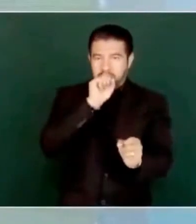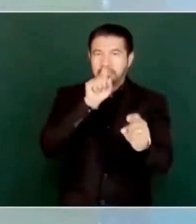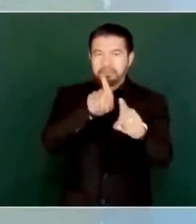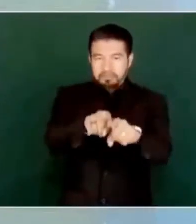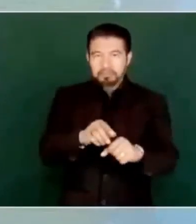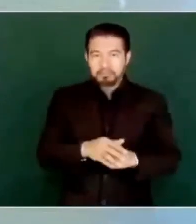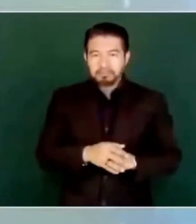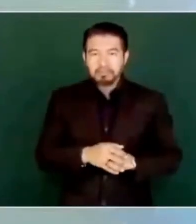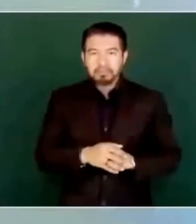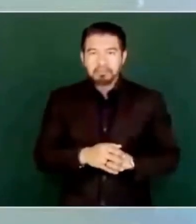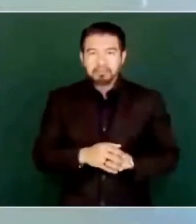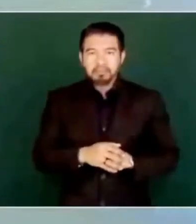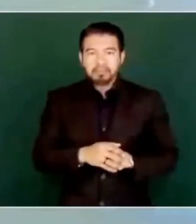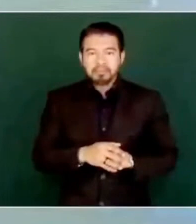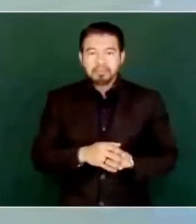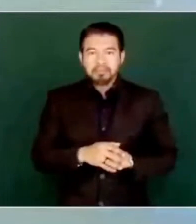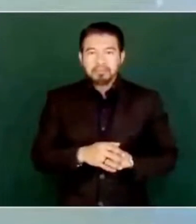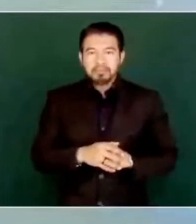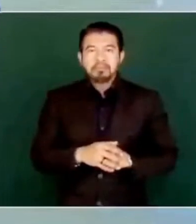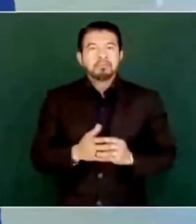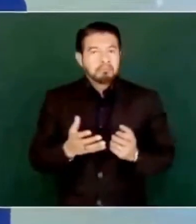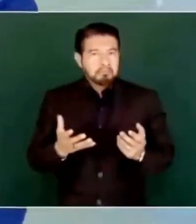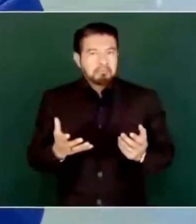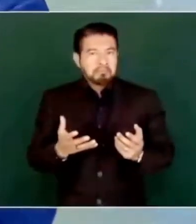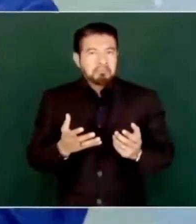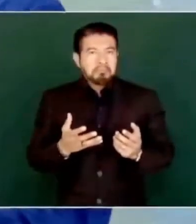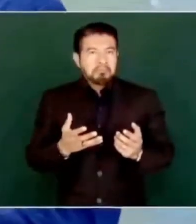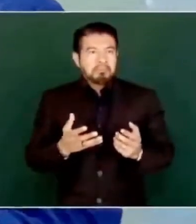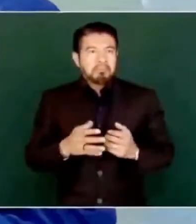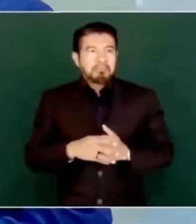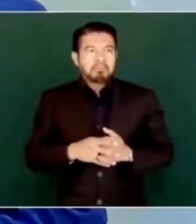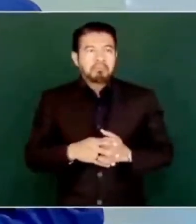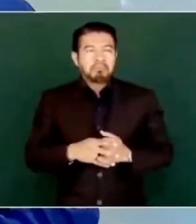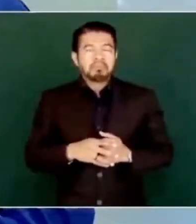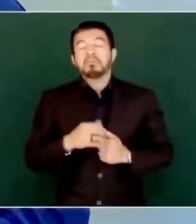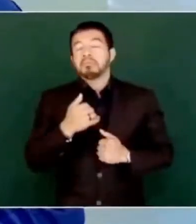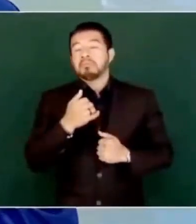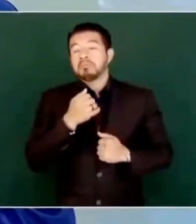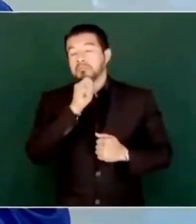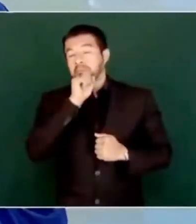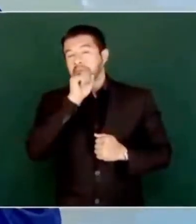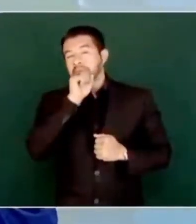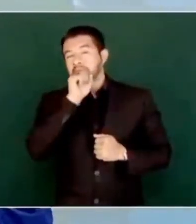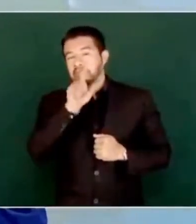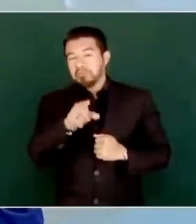y es cosa de arreglar